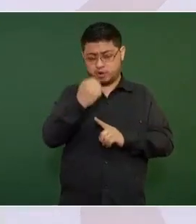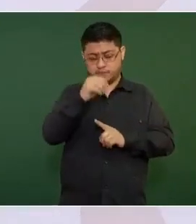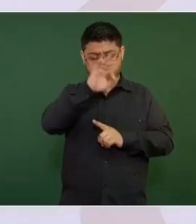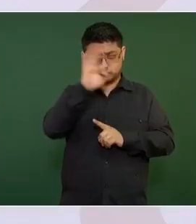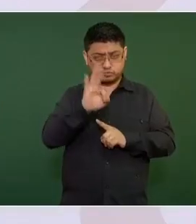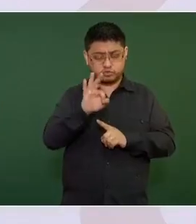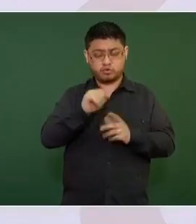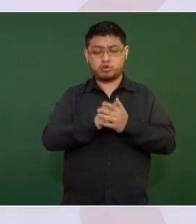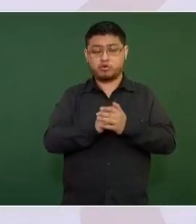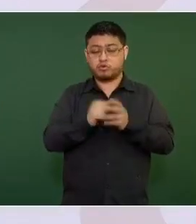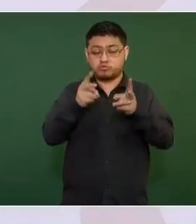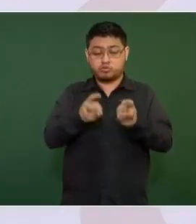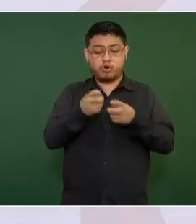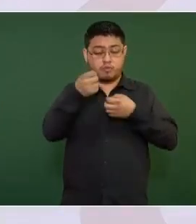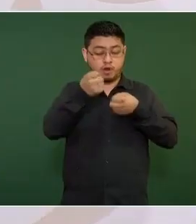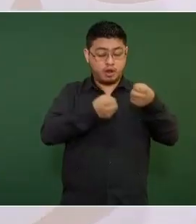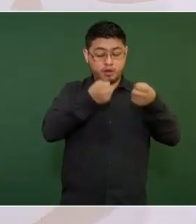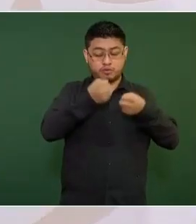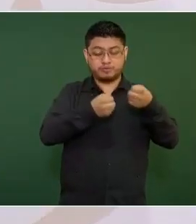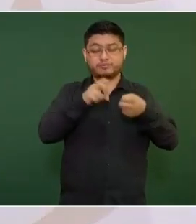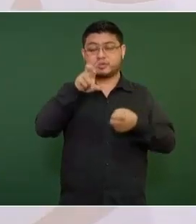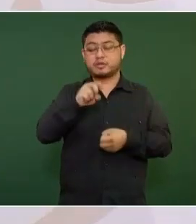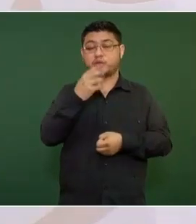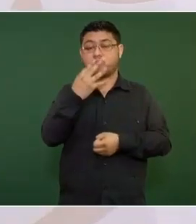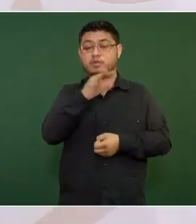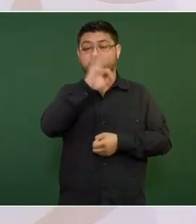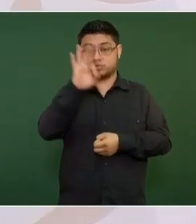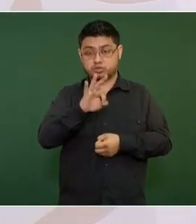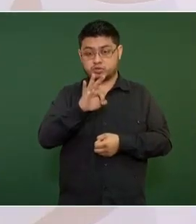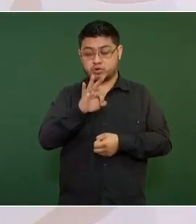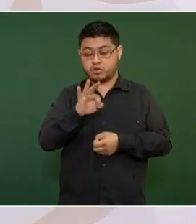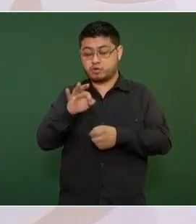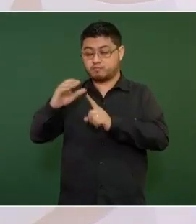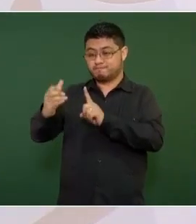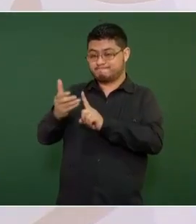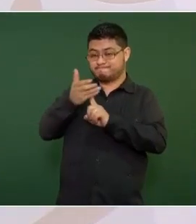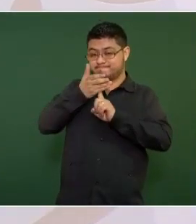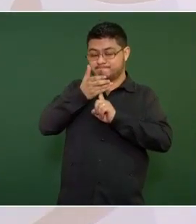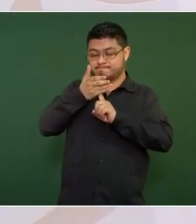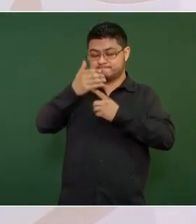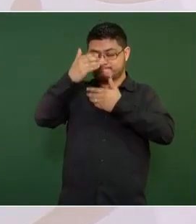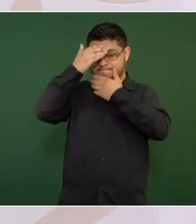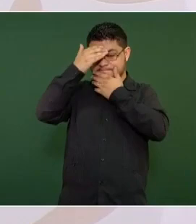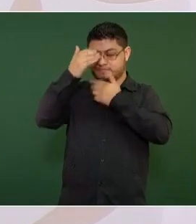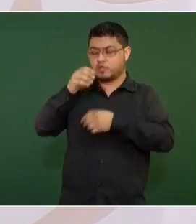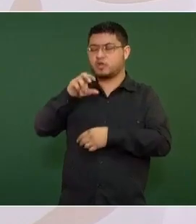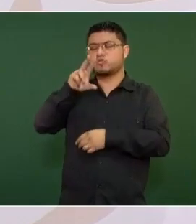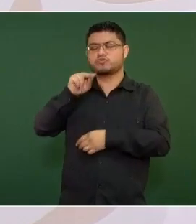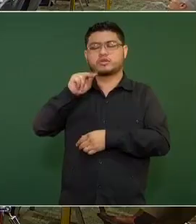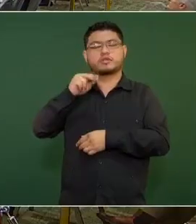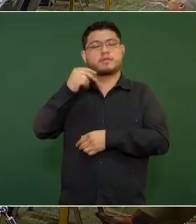vehículo en 44 por ciento y el secuestro en 80 por ciento.